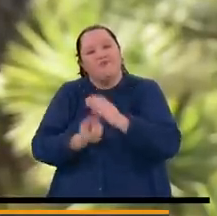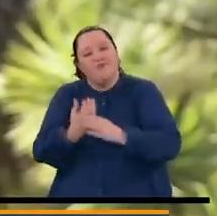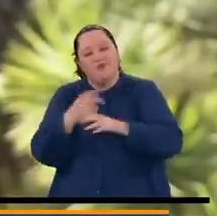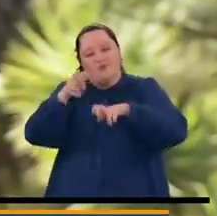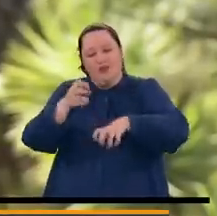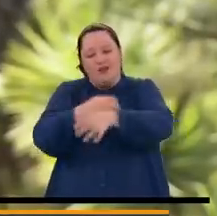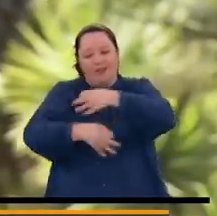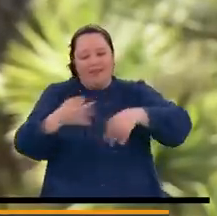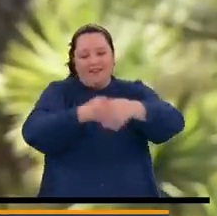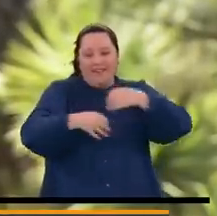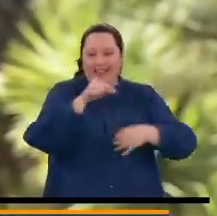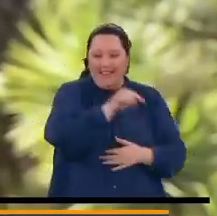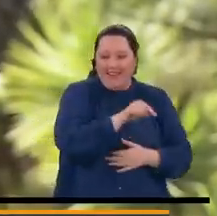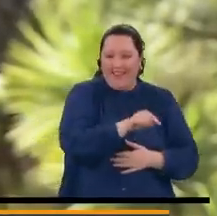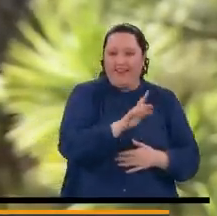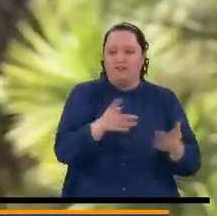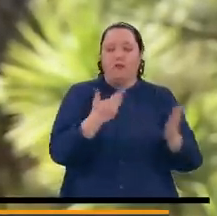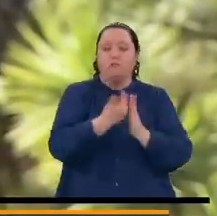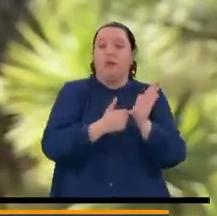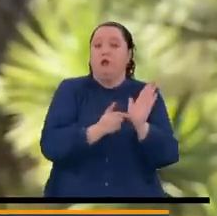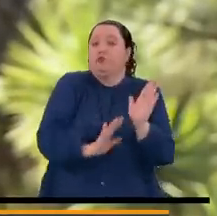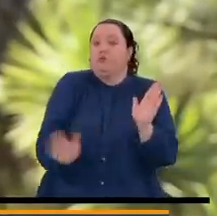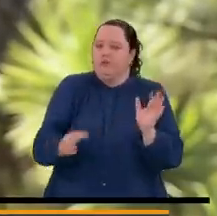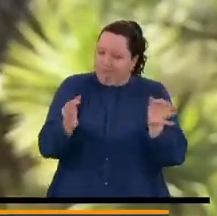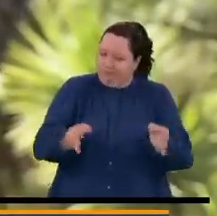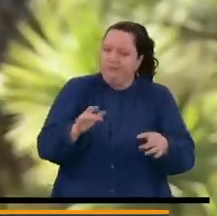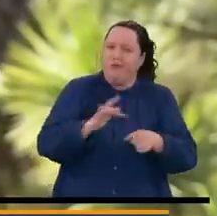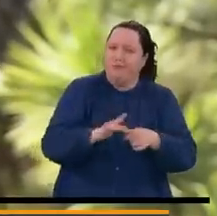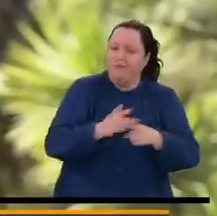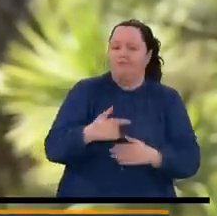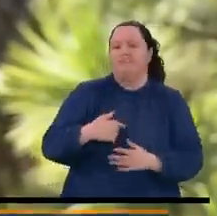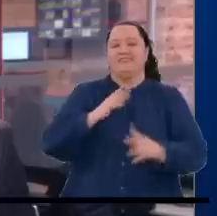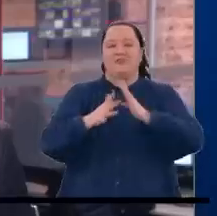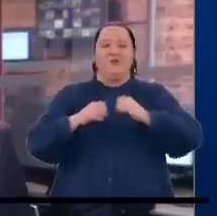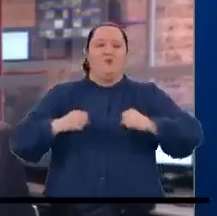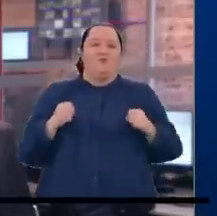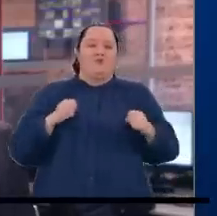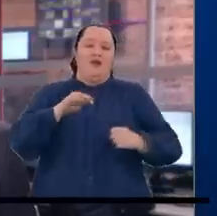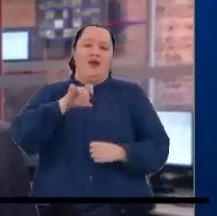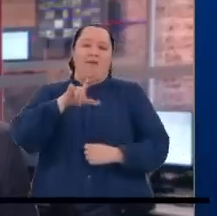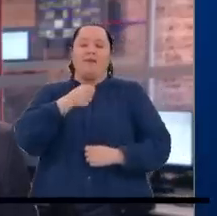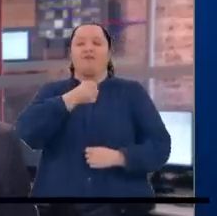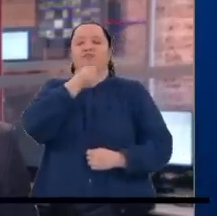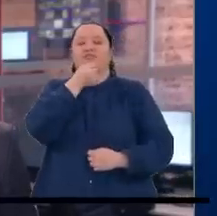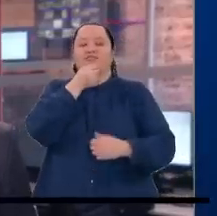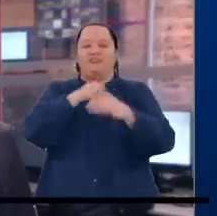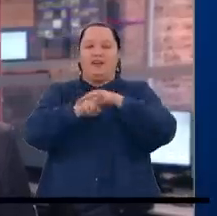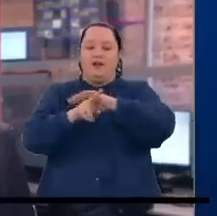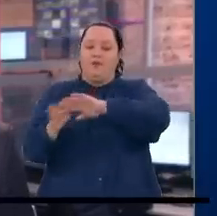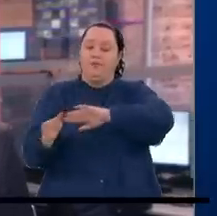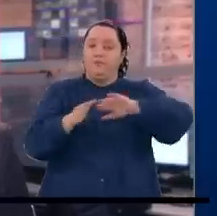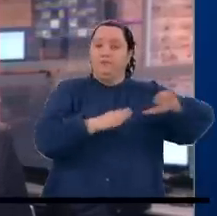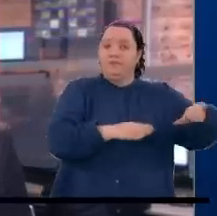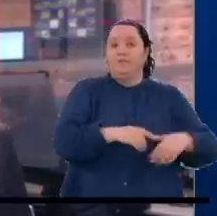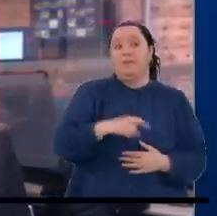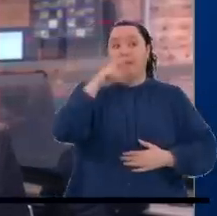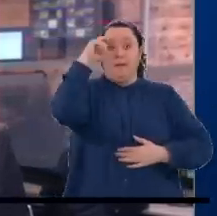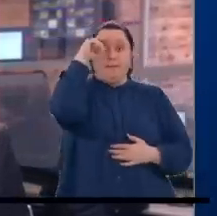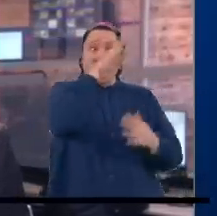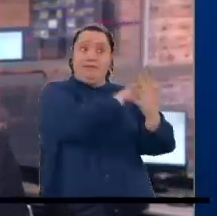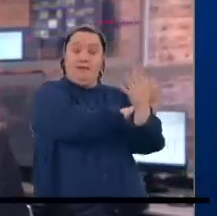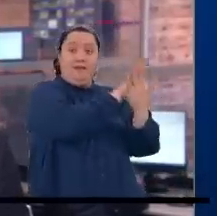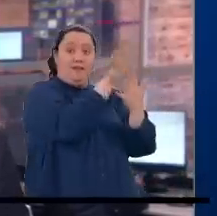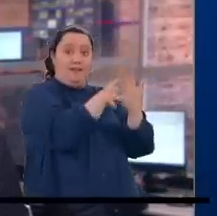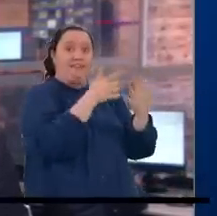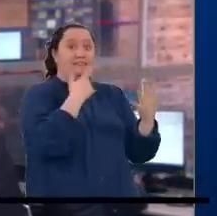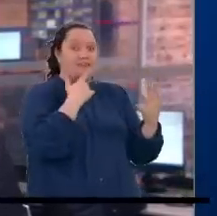sustituyentes, se queden más allá del papel. Desde el centro de Bogotá, María Camila Delgado, Noticias Caracol. María Camila, entre tanto, la declaración del presidente Gustavo